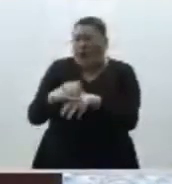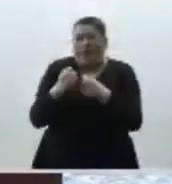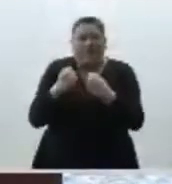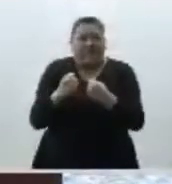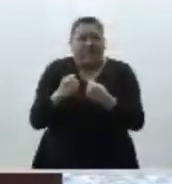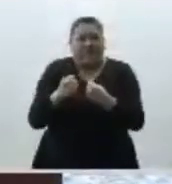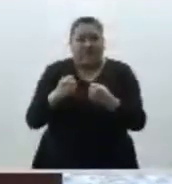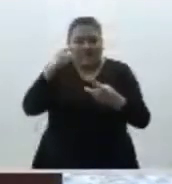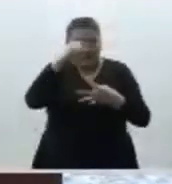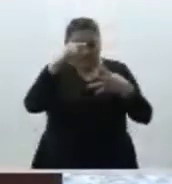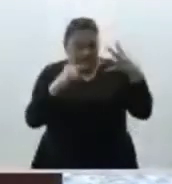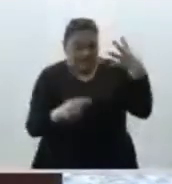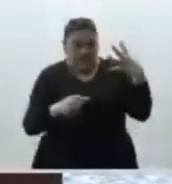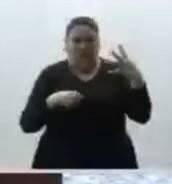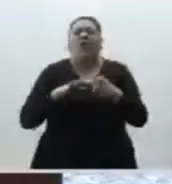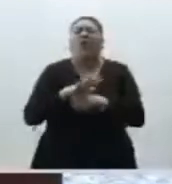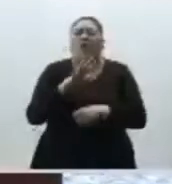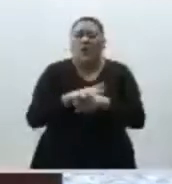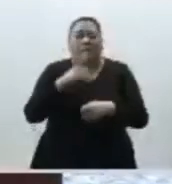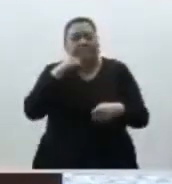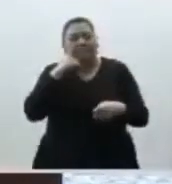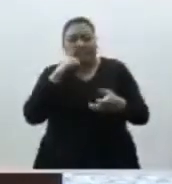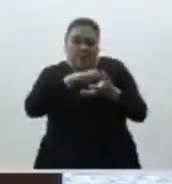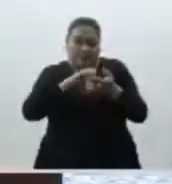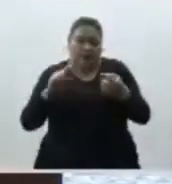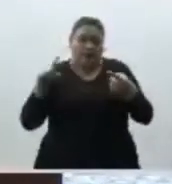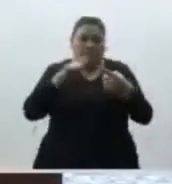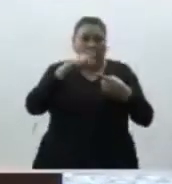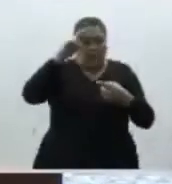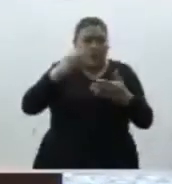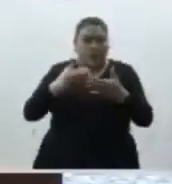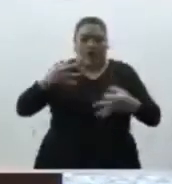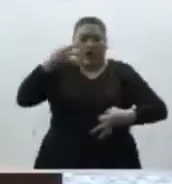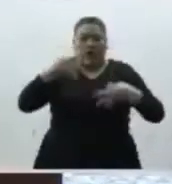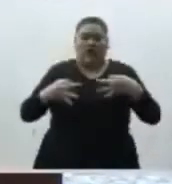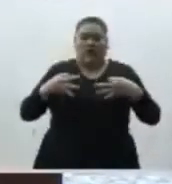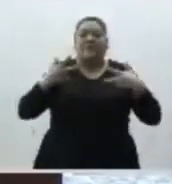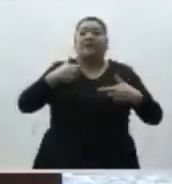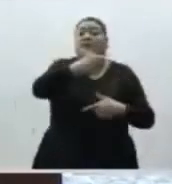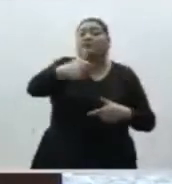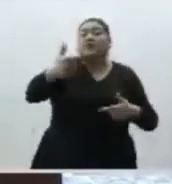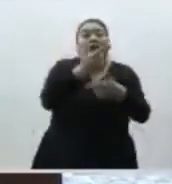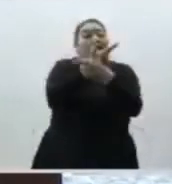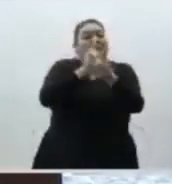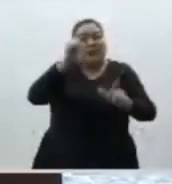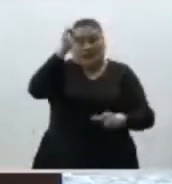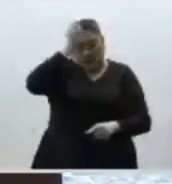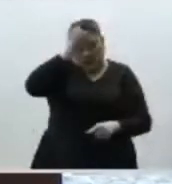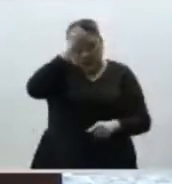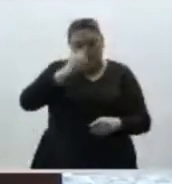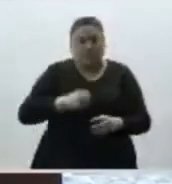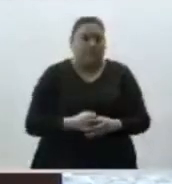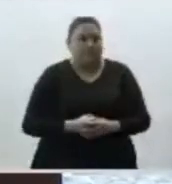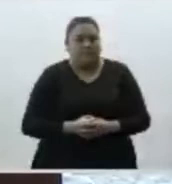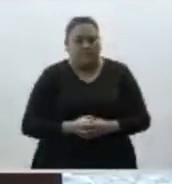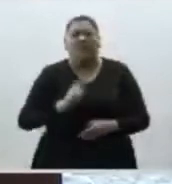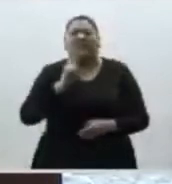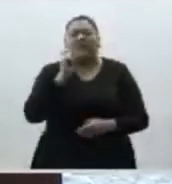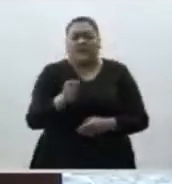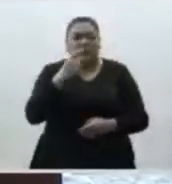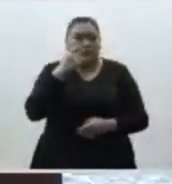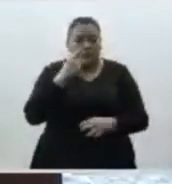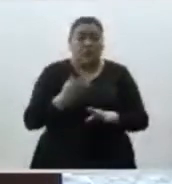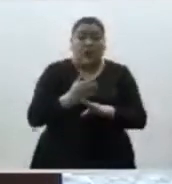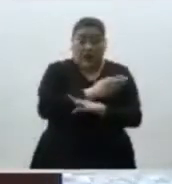Solo como algunos ejemplos podría citarles el caso de la libertad de expresión. En este tema han